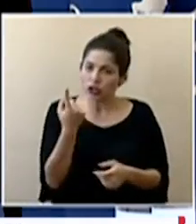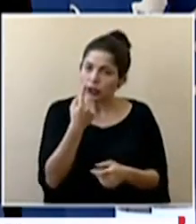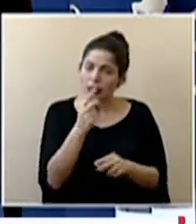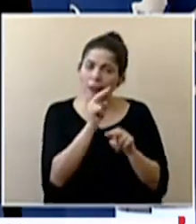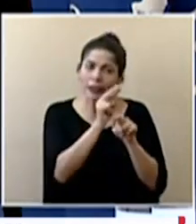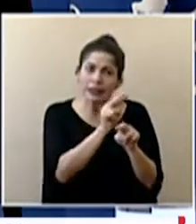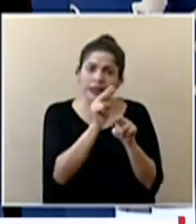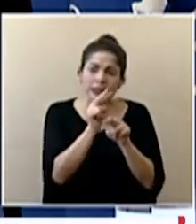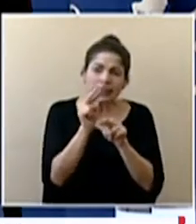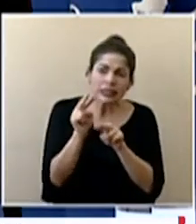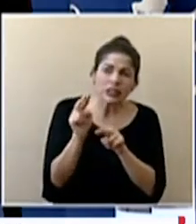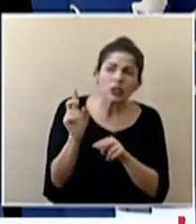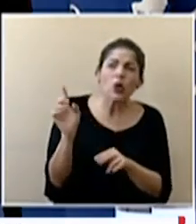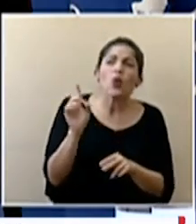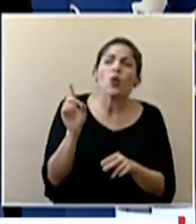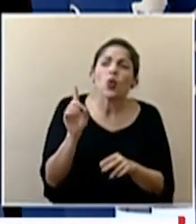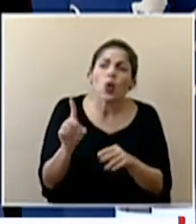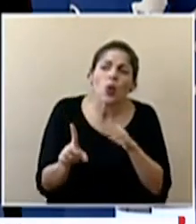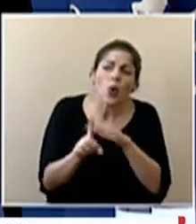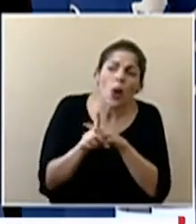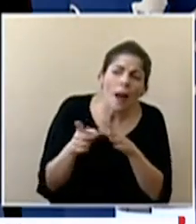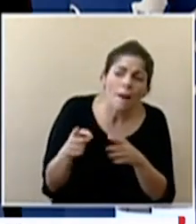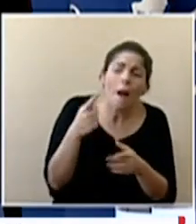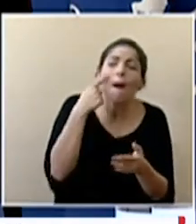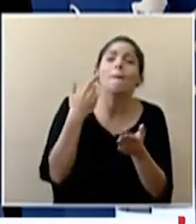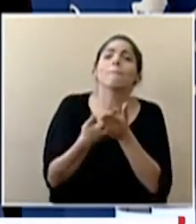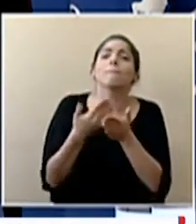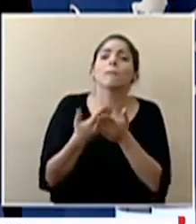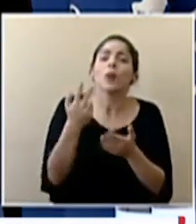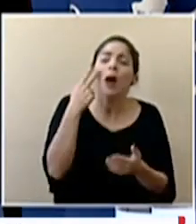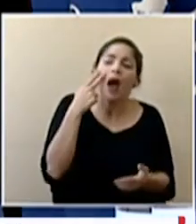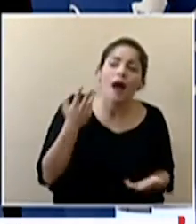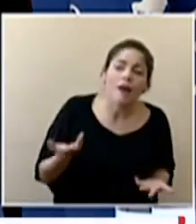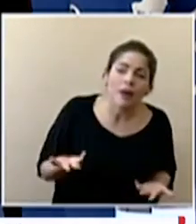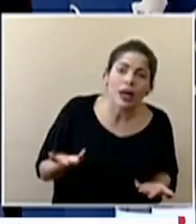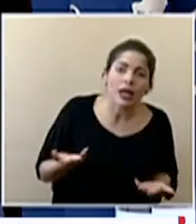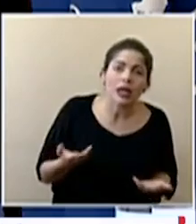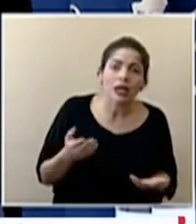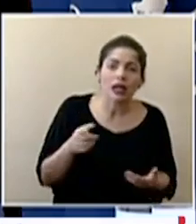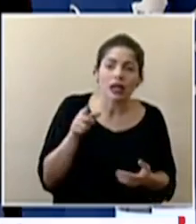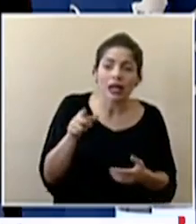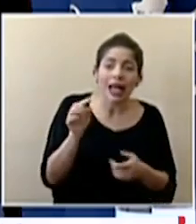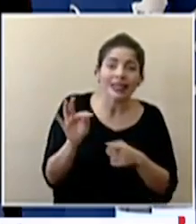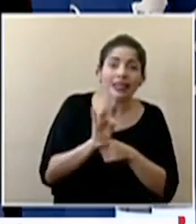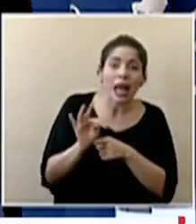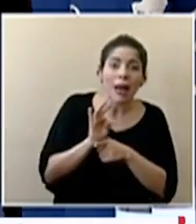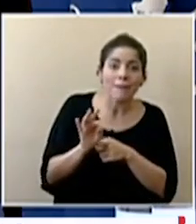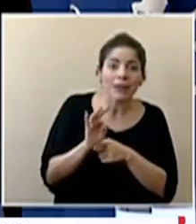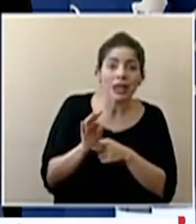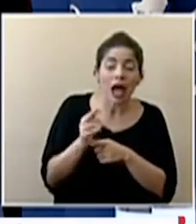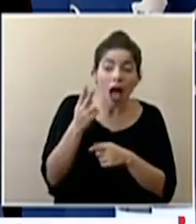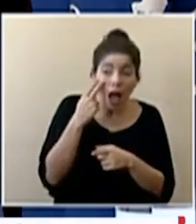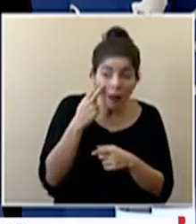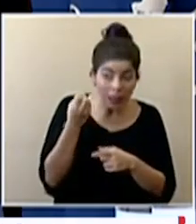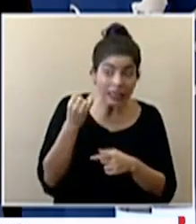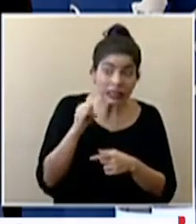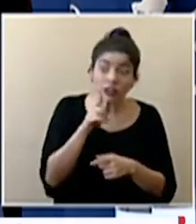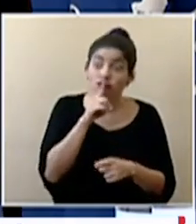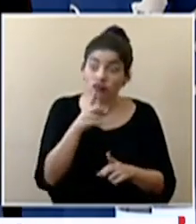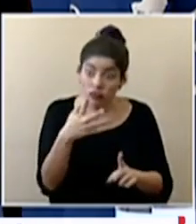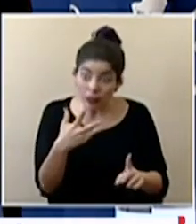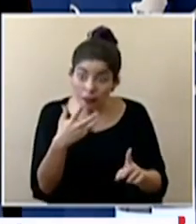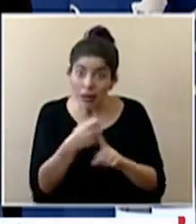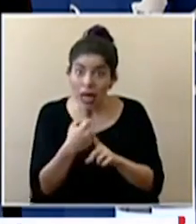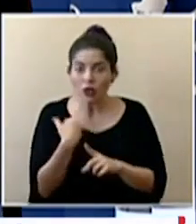a donde va va surgiendo la evidencia de terapias que realmente tienen impacto